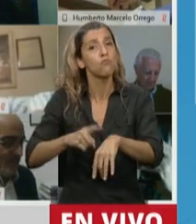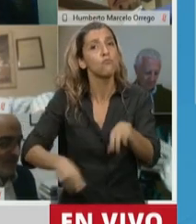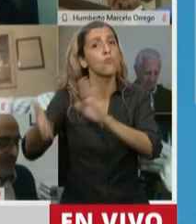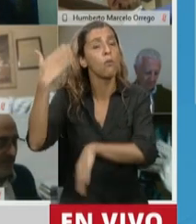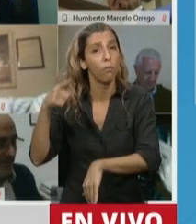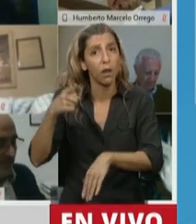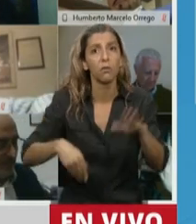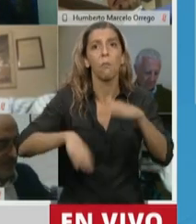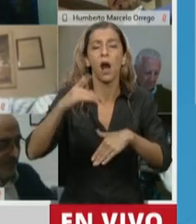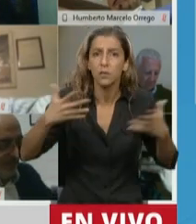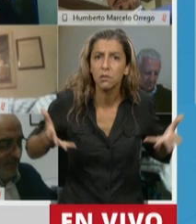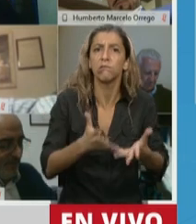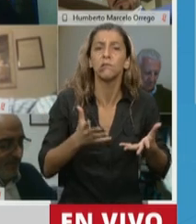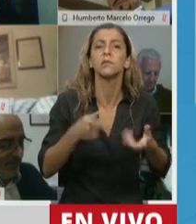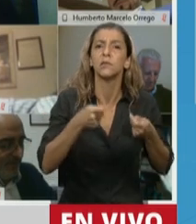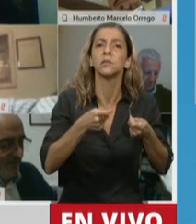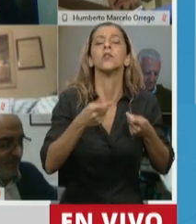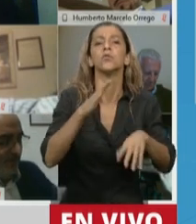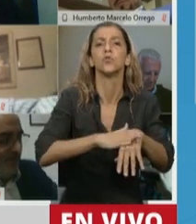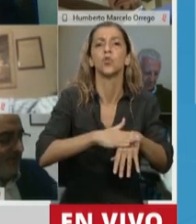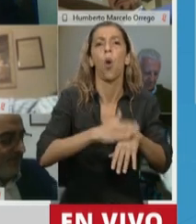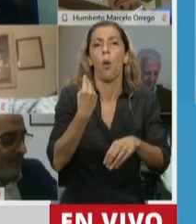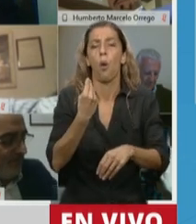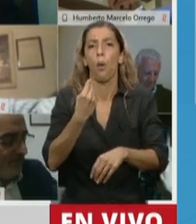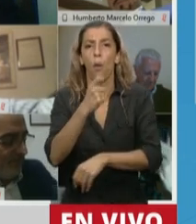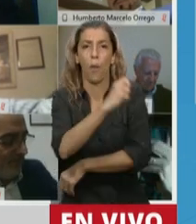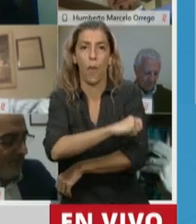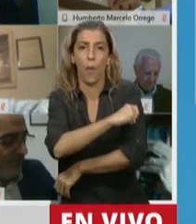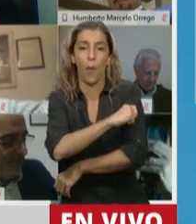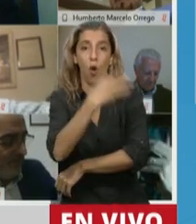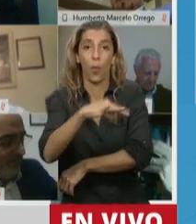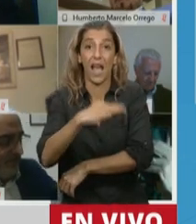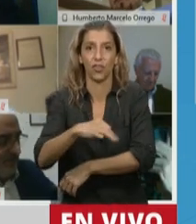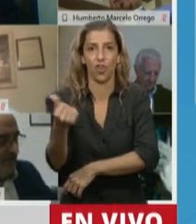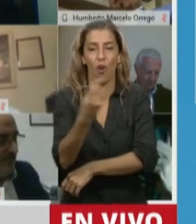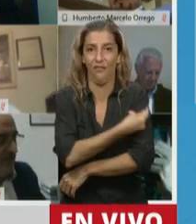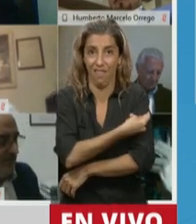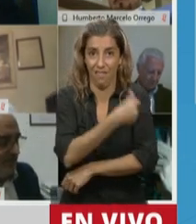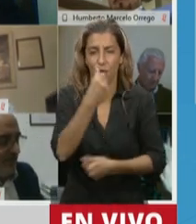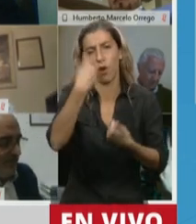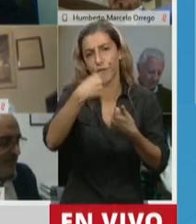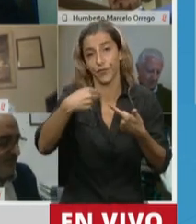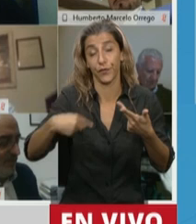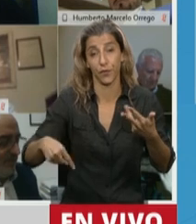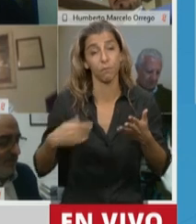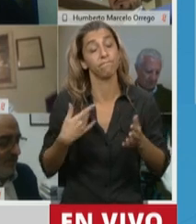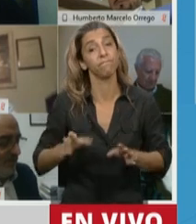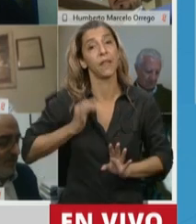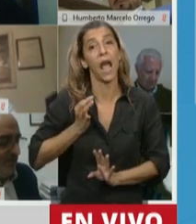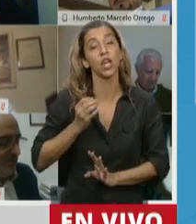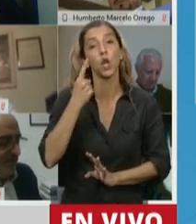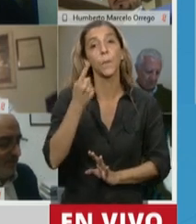algo tan fundamental para la salud y el acceso igualitario a una buena salud de todos los argentinos. En 1902